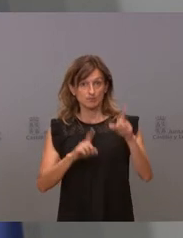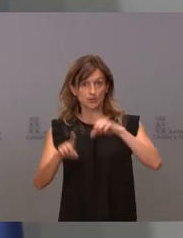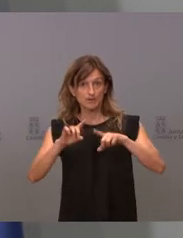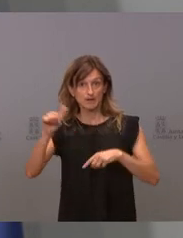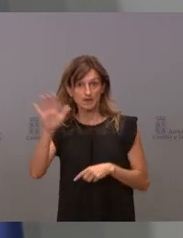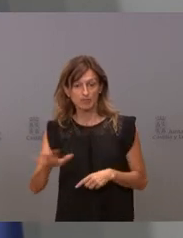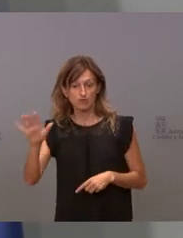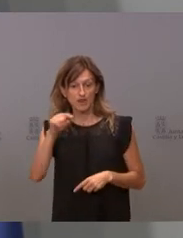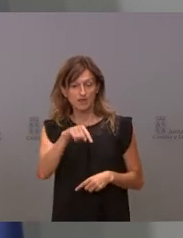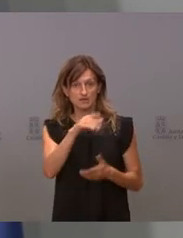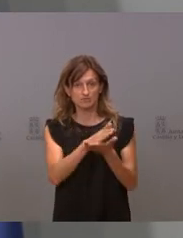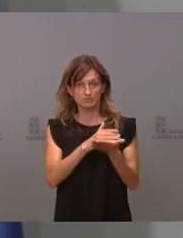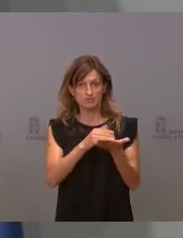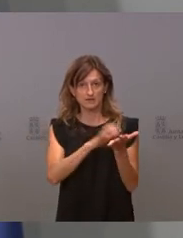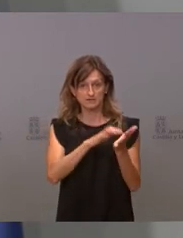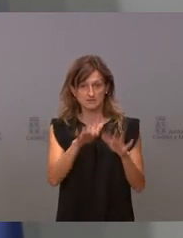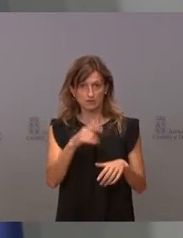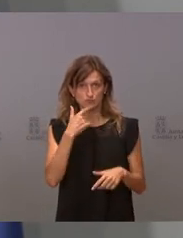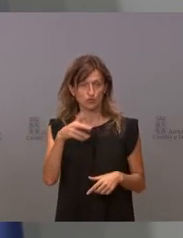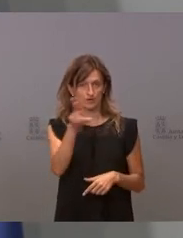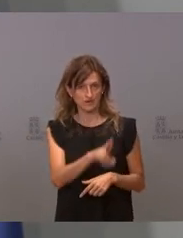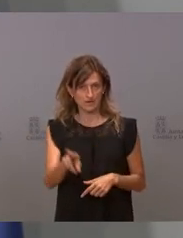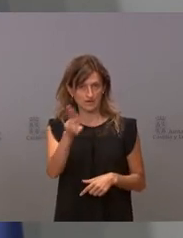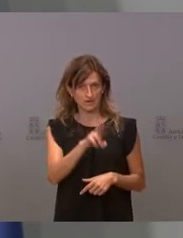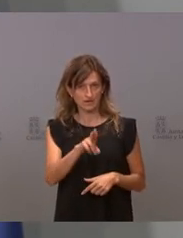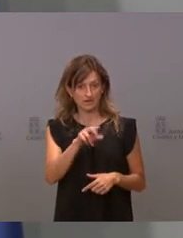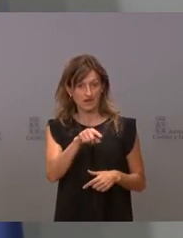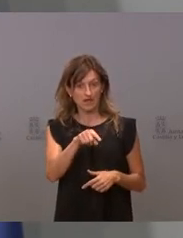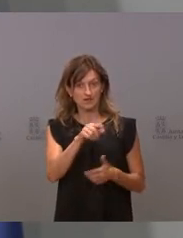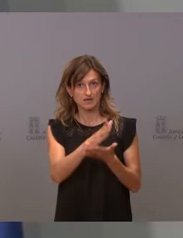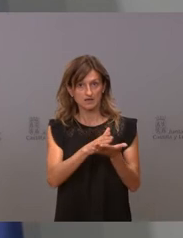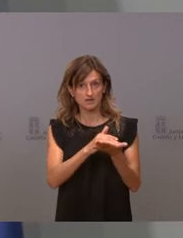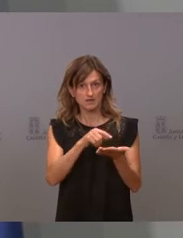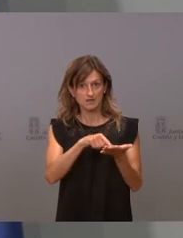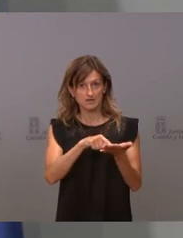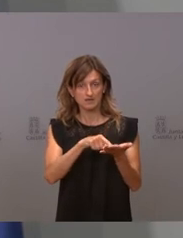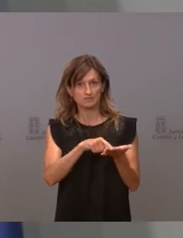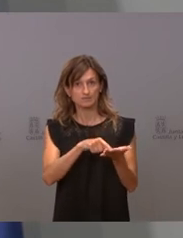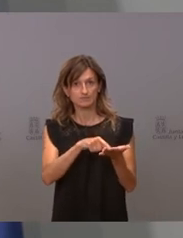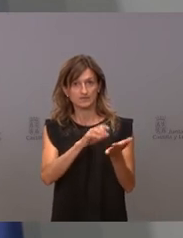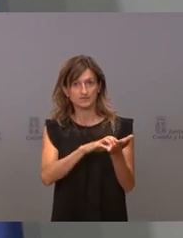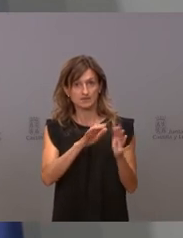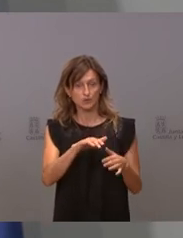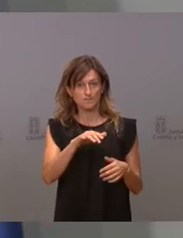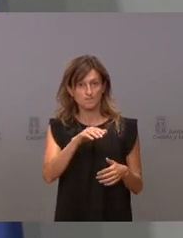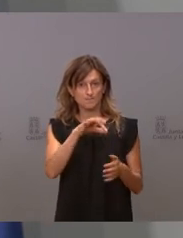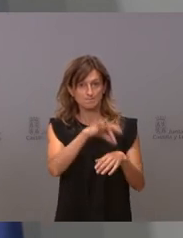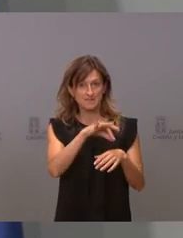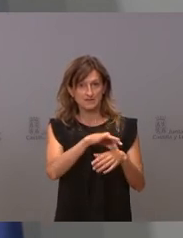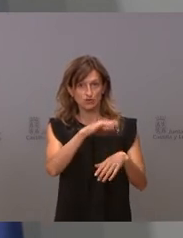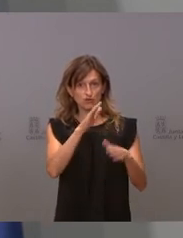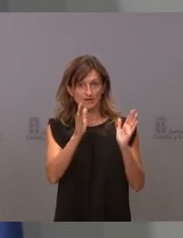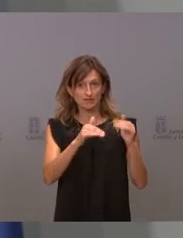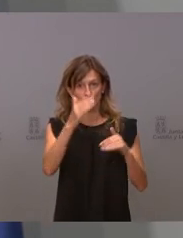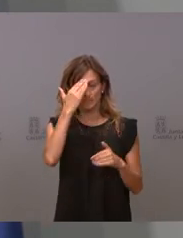comunidad de Castilla y León, y no me voy a cansar de repetirlo, es la comunidad de España que mayor número de médicos de atención primaria